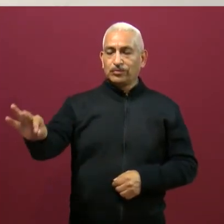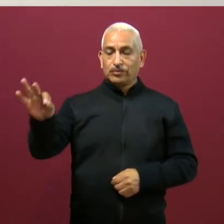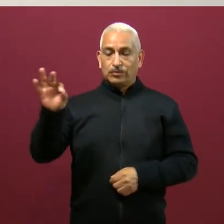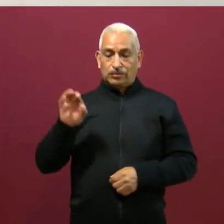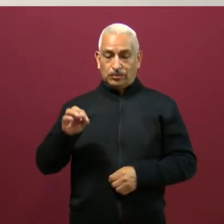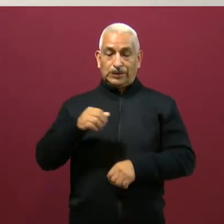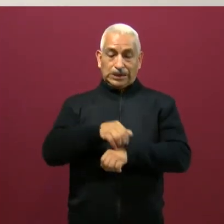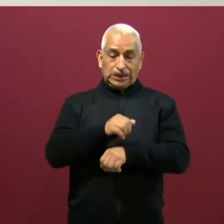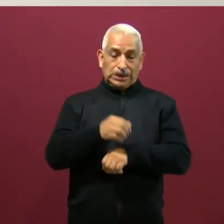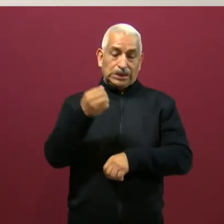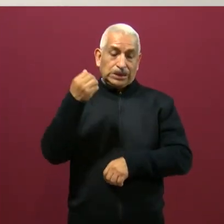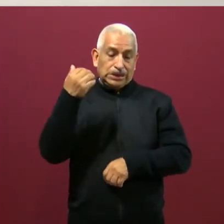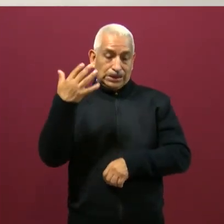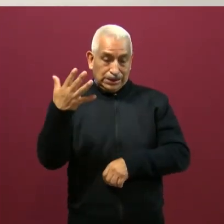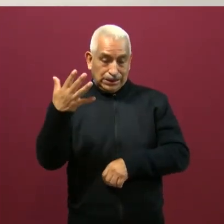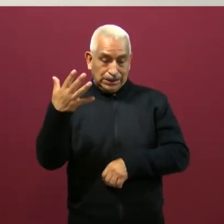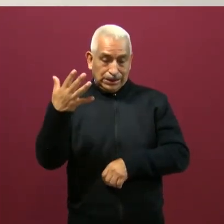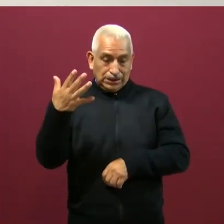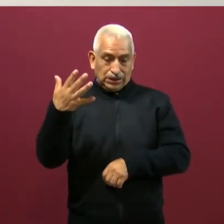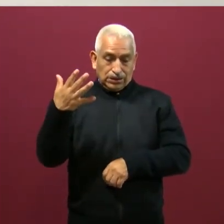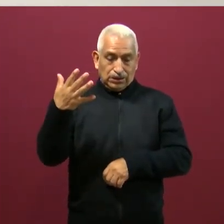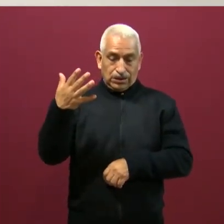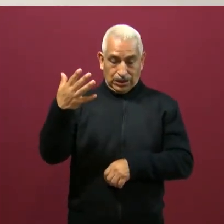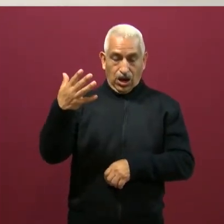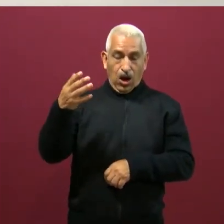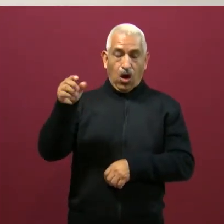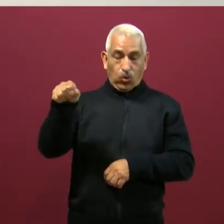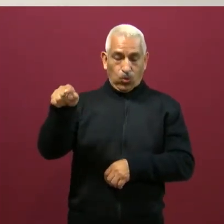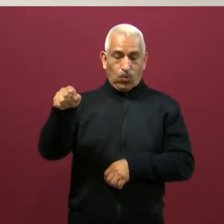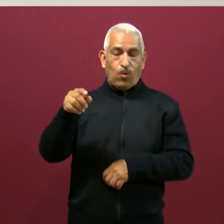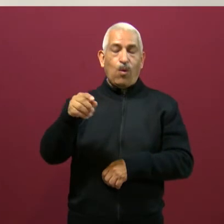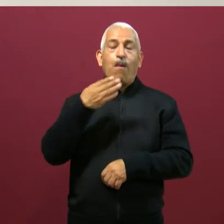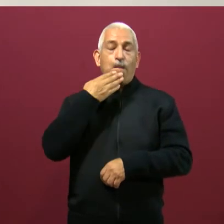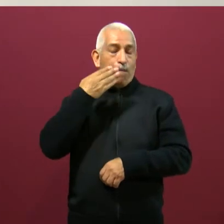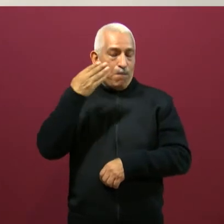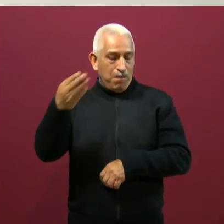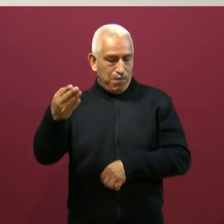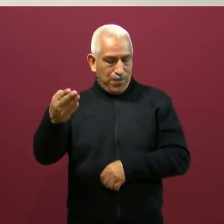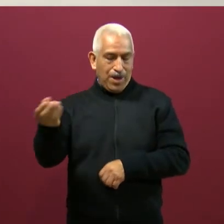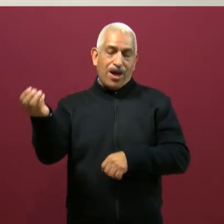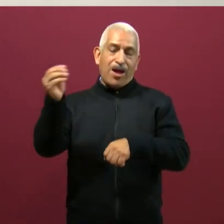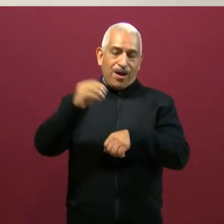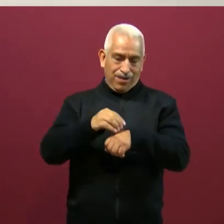Oh, lo hiciste muy bien.